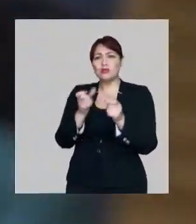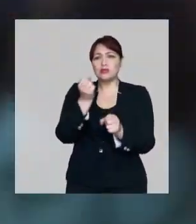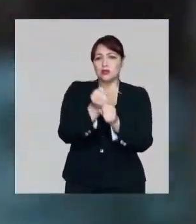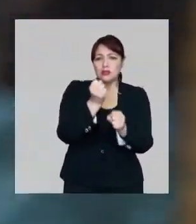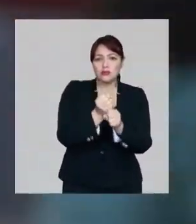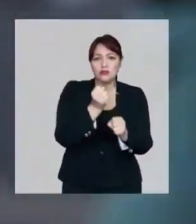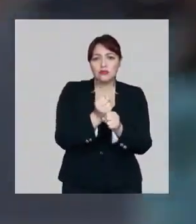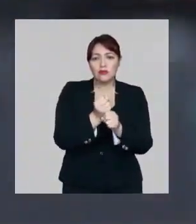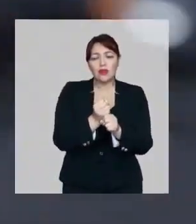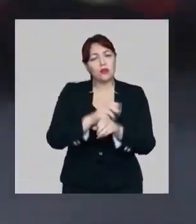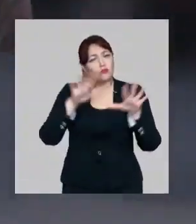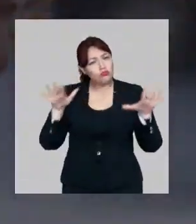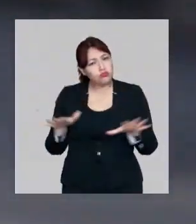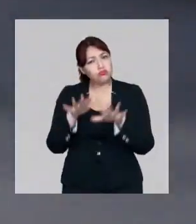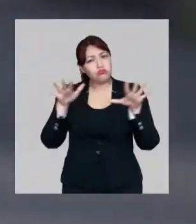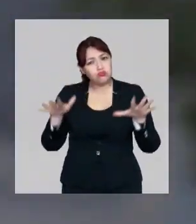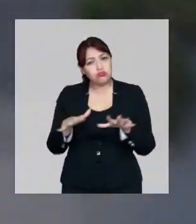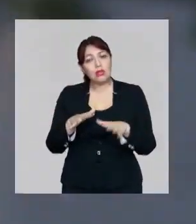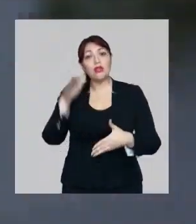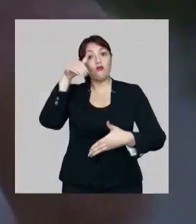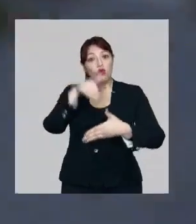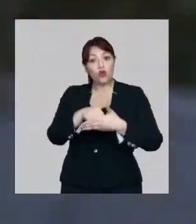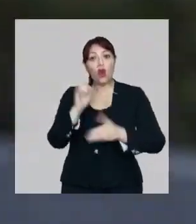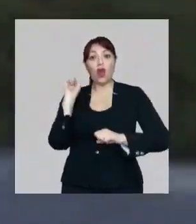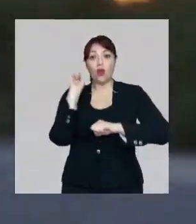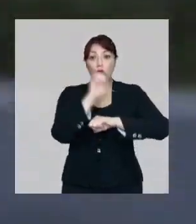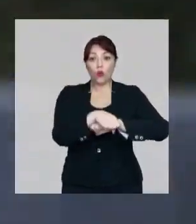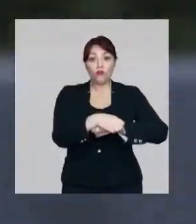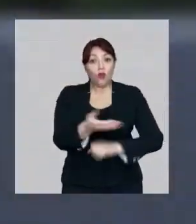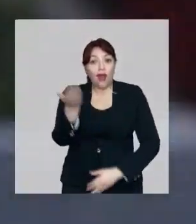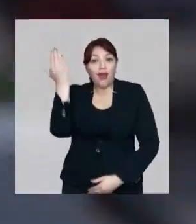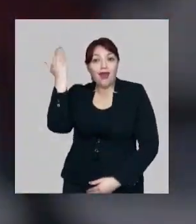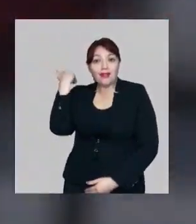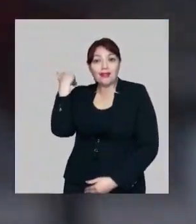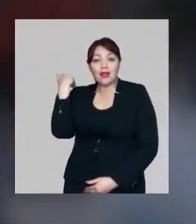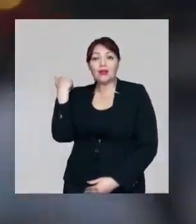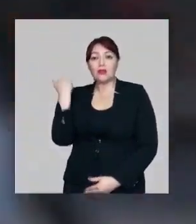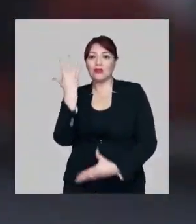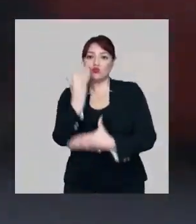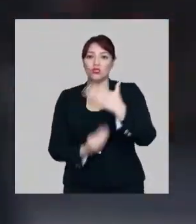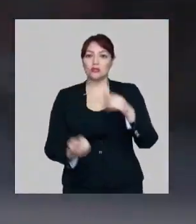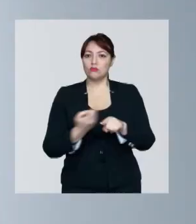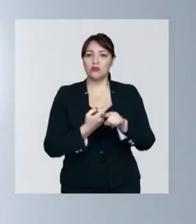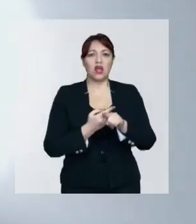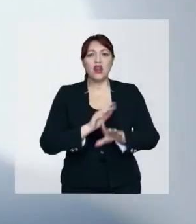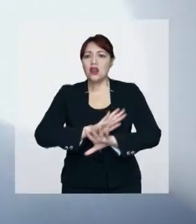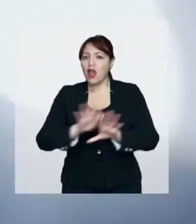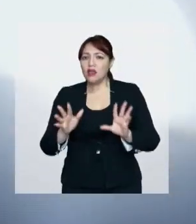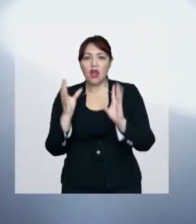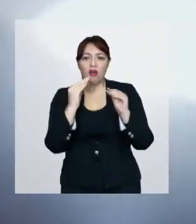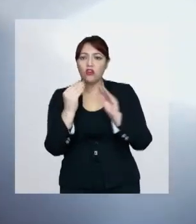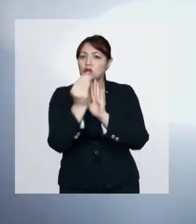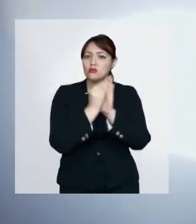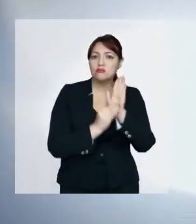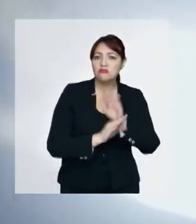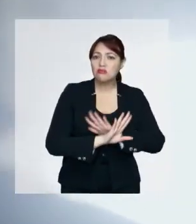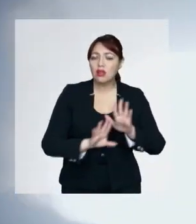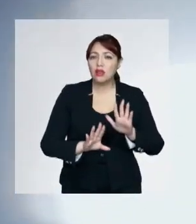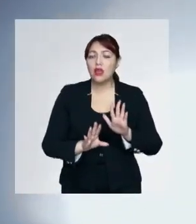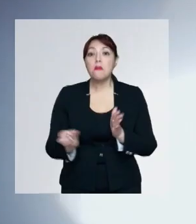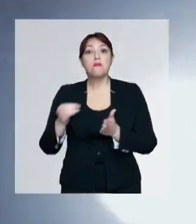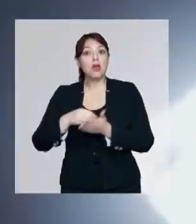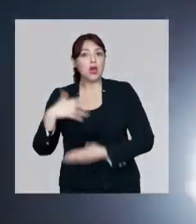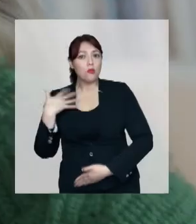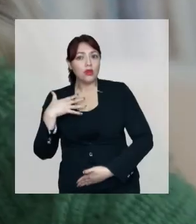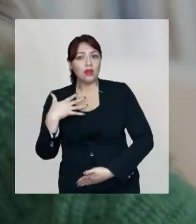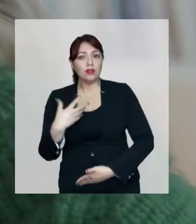trabajadores, gente esforzada que votó a prueba porque querían que se acabaran los abusos. Pero nadie habló de eso. Mucho más importante era la